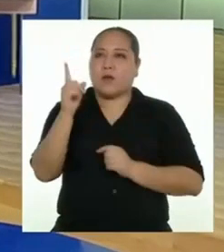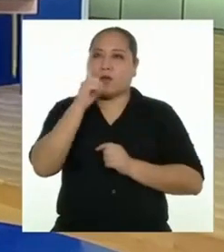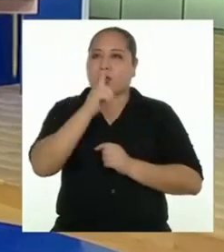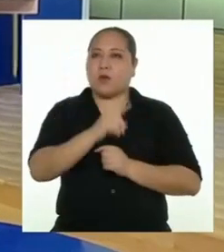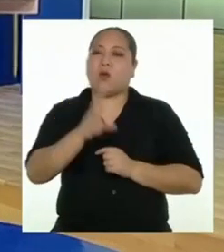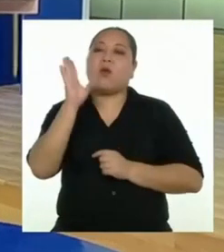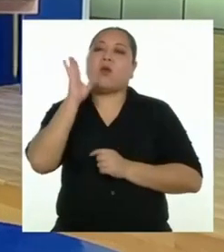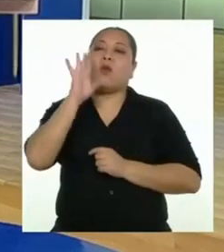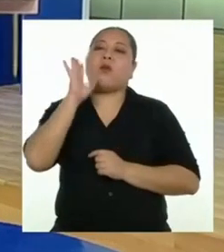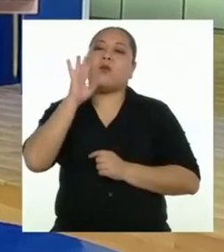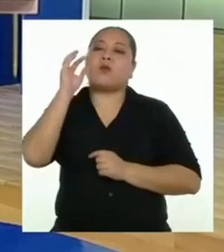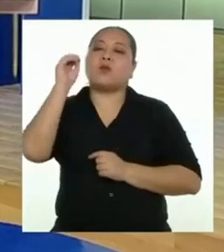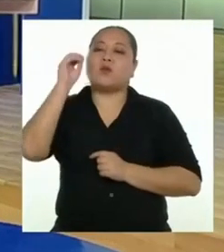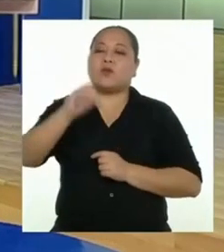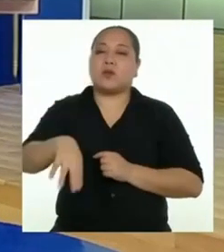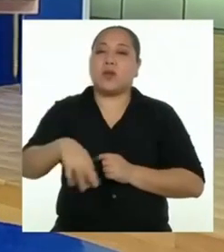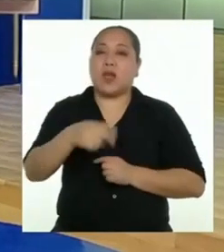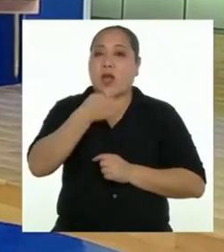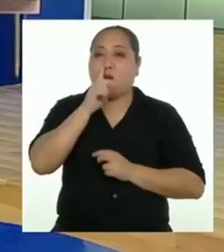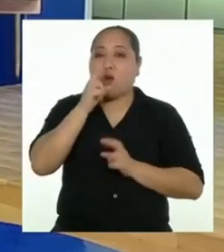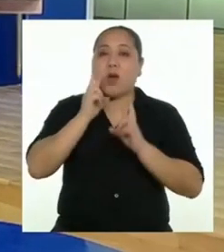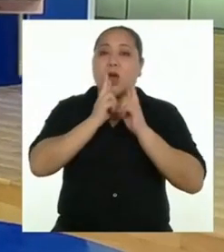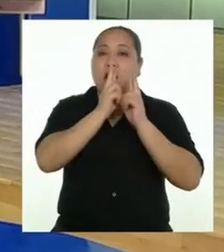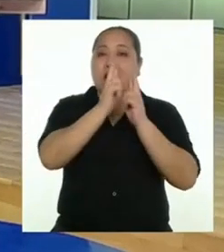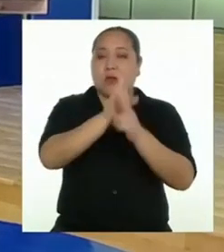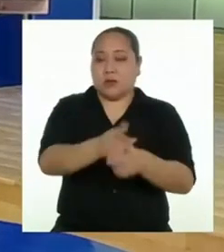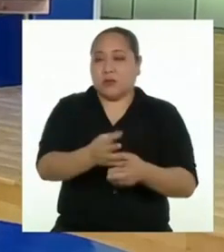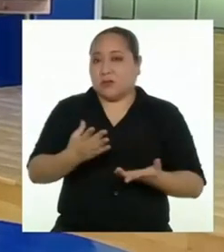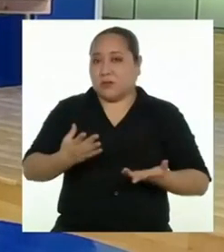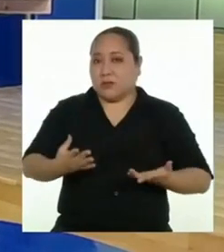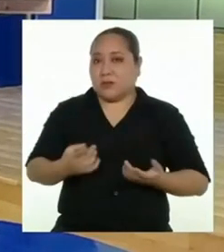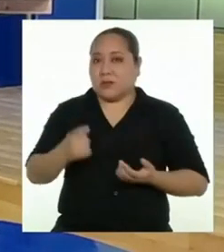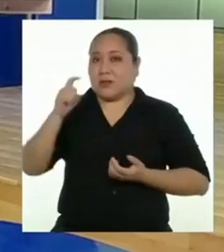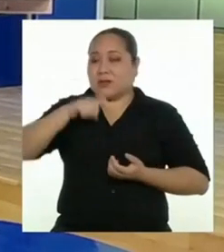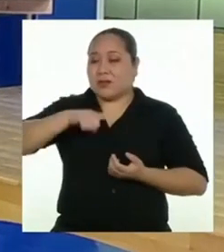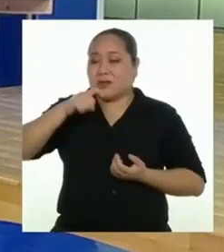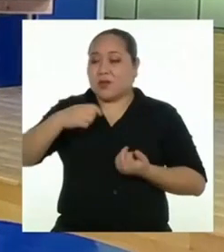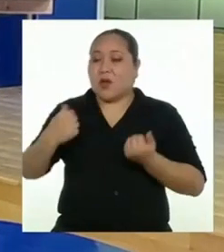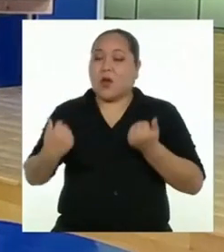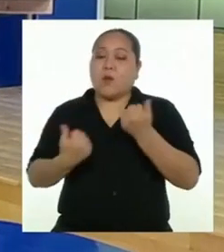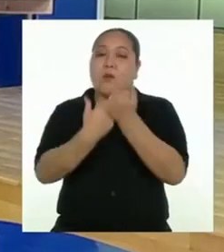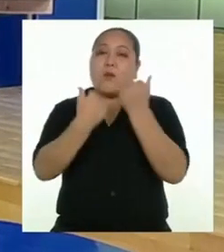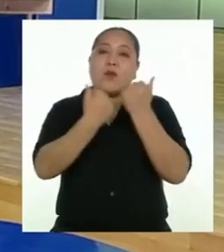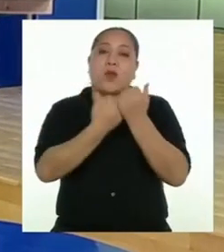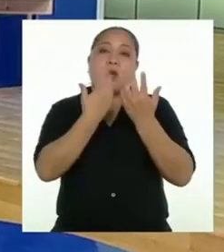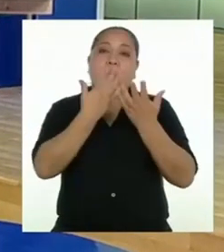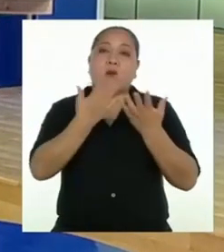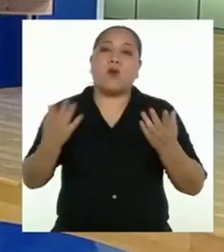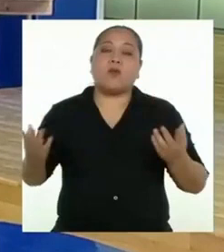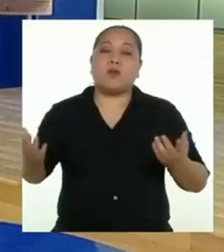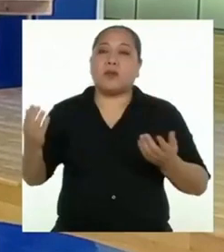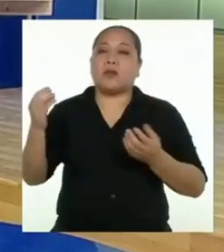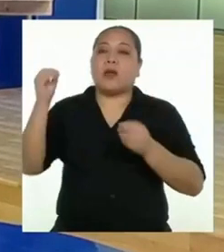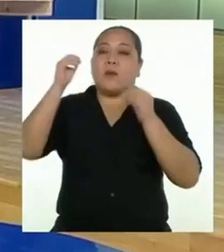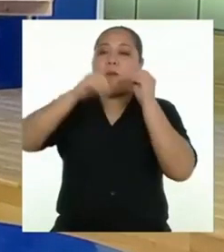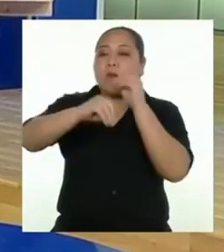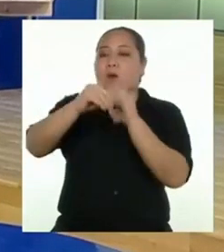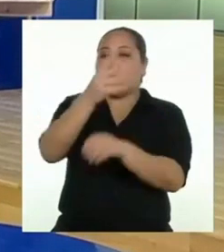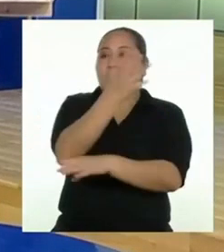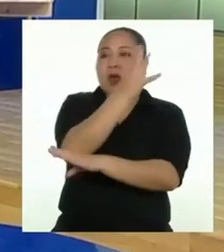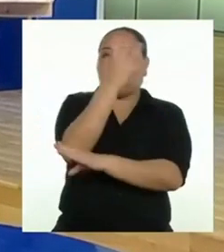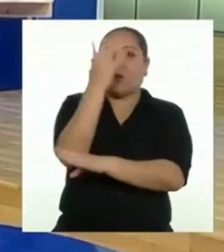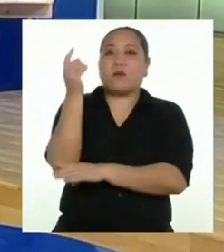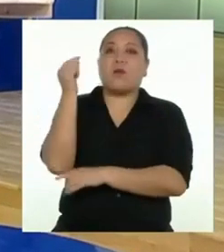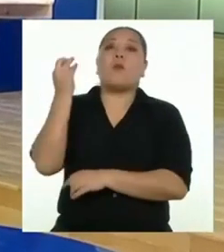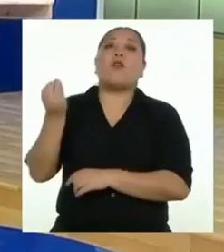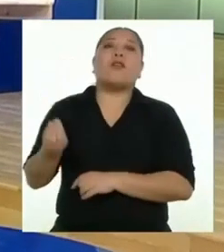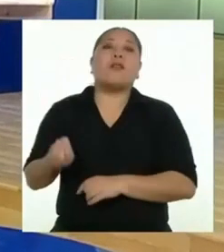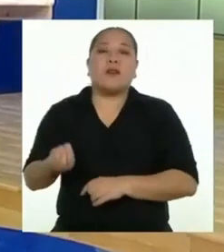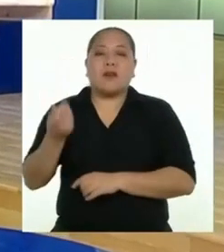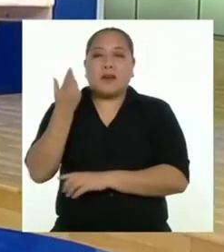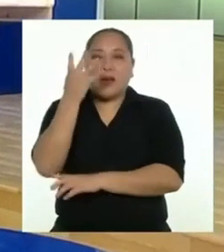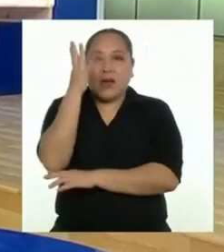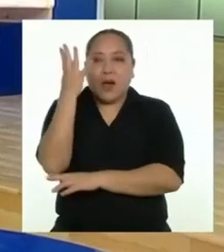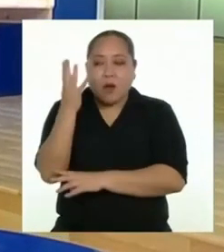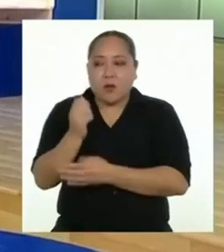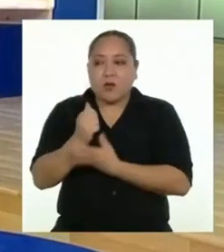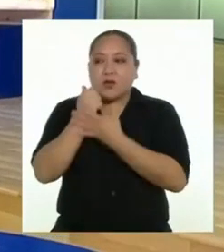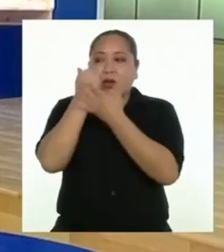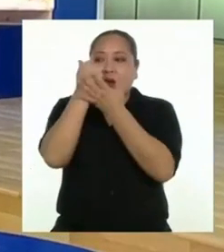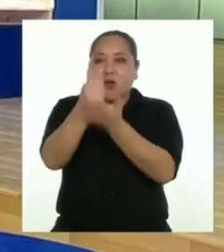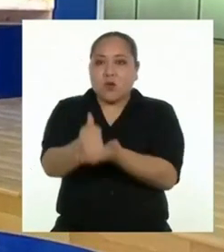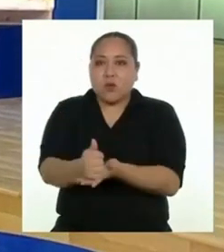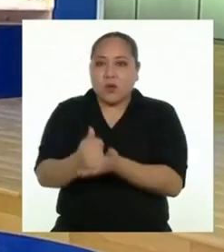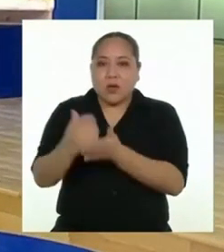debo contaminar el agua de los ríos y por el contrario, debo apoyar acciones de reforestación, pues los árboles nos ayudan a